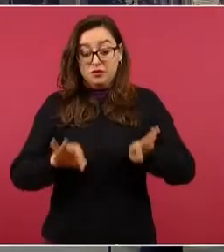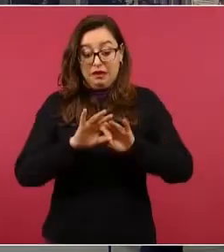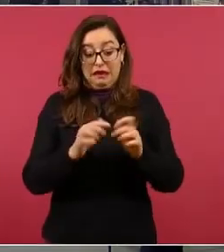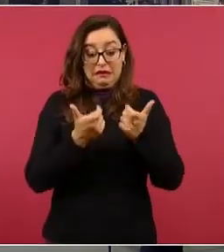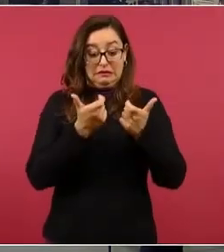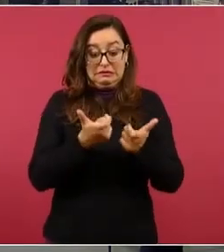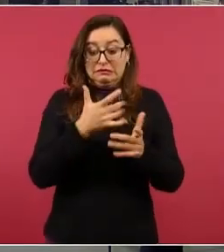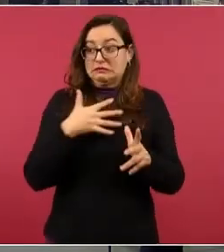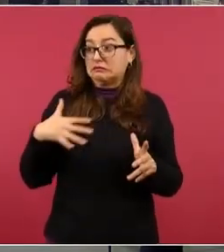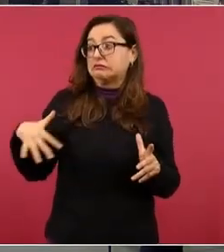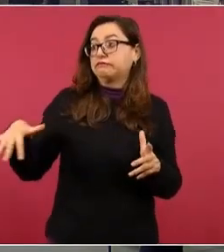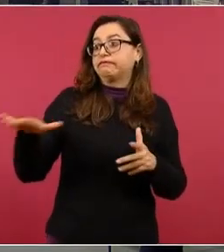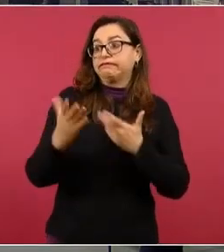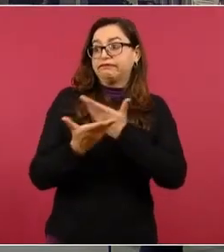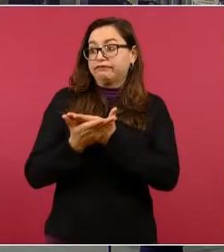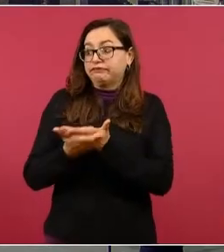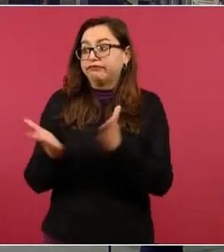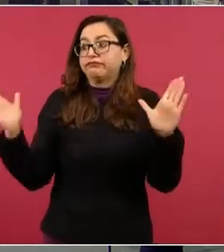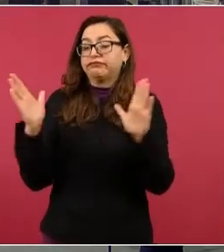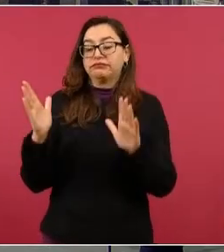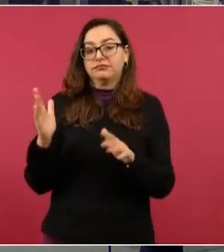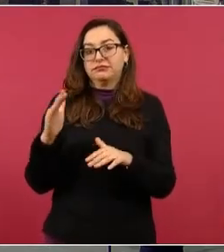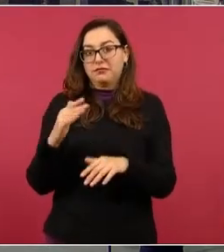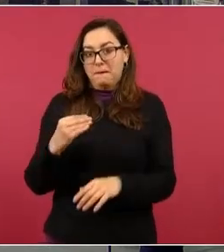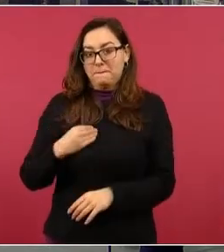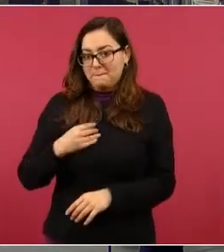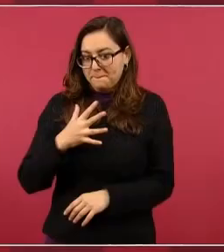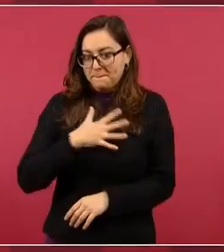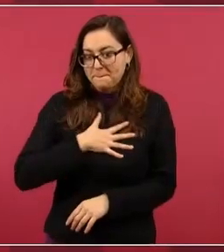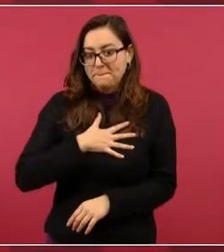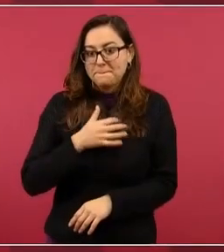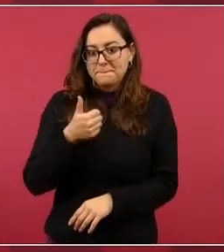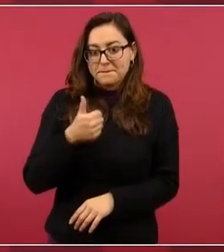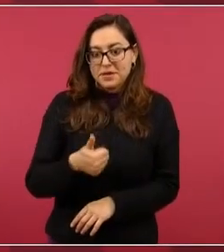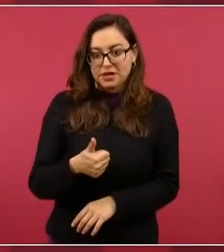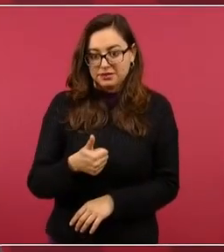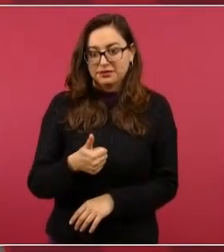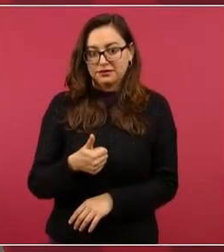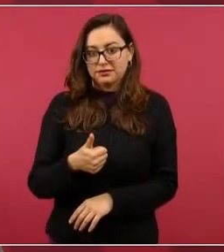porque crecimiento no